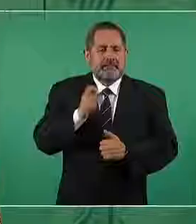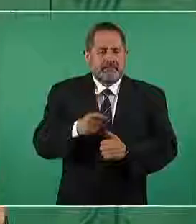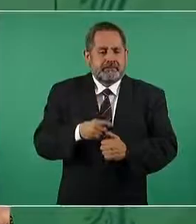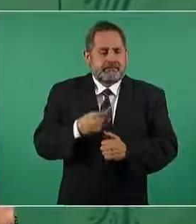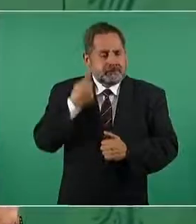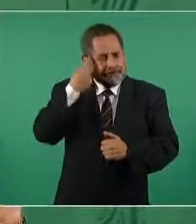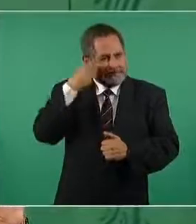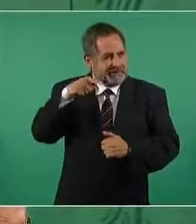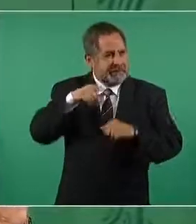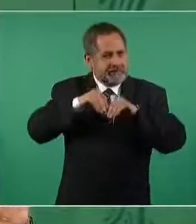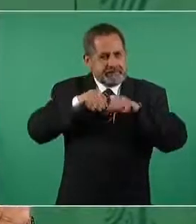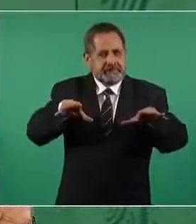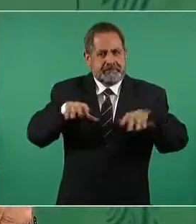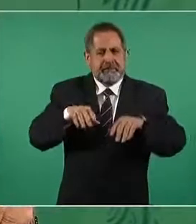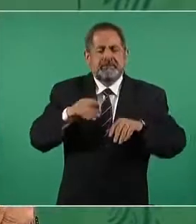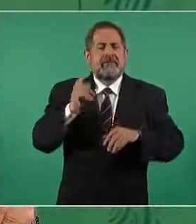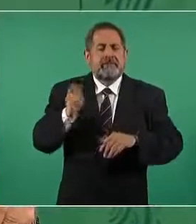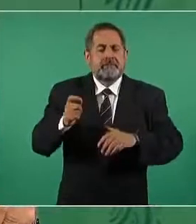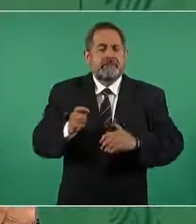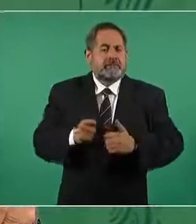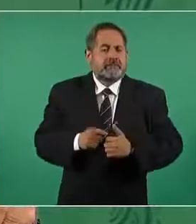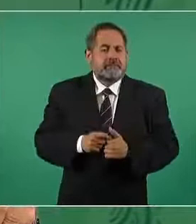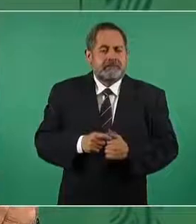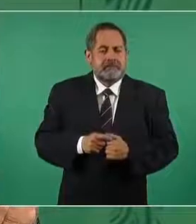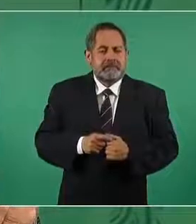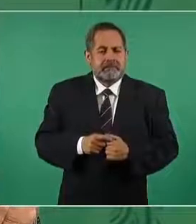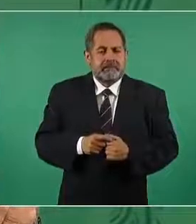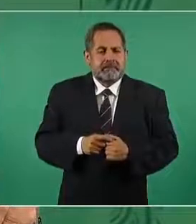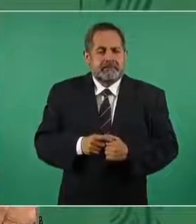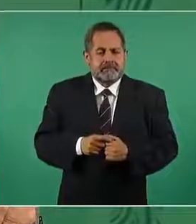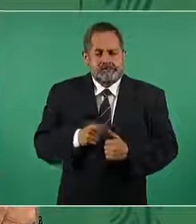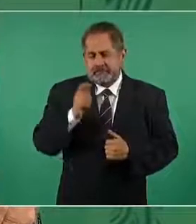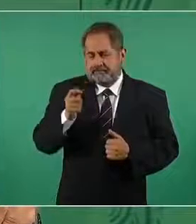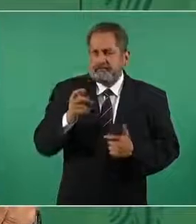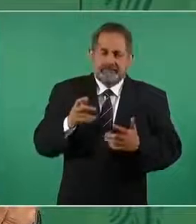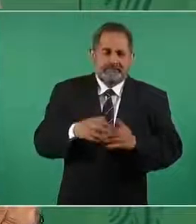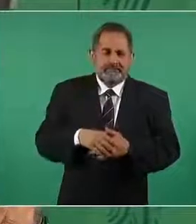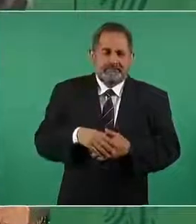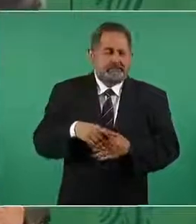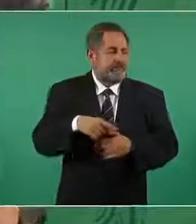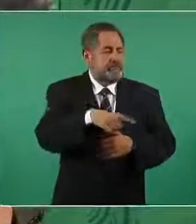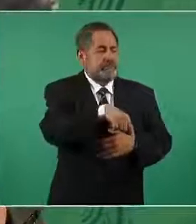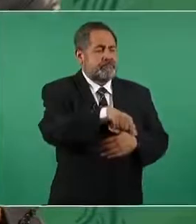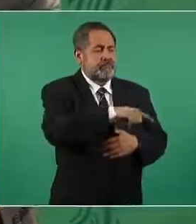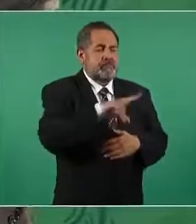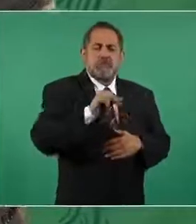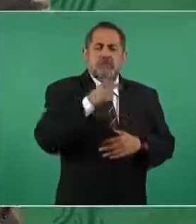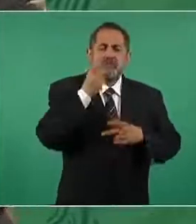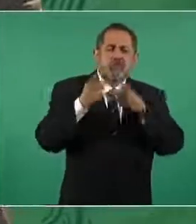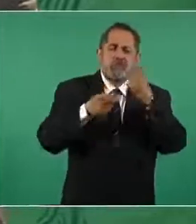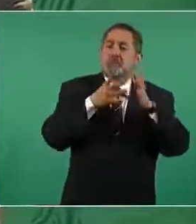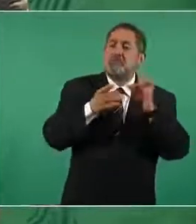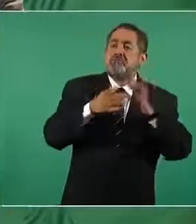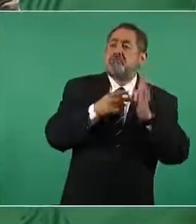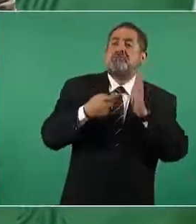informar porque esto pues no se dice en los medios